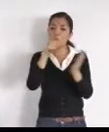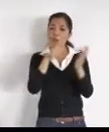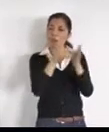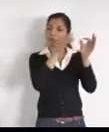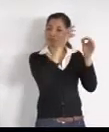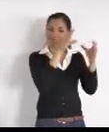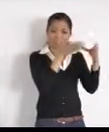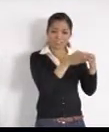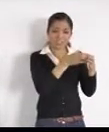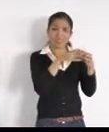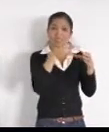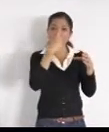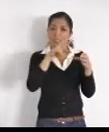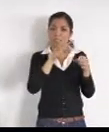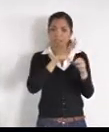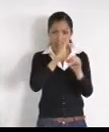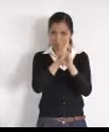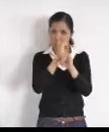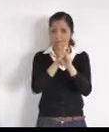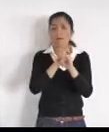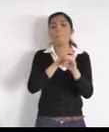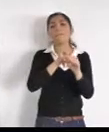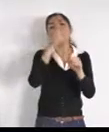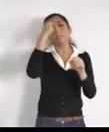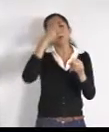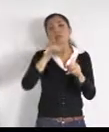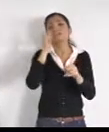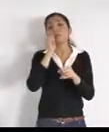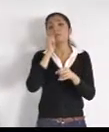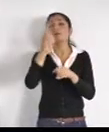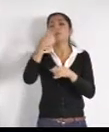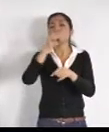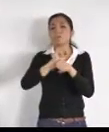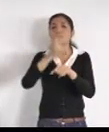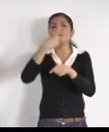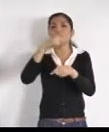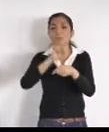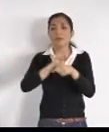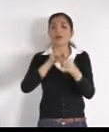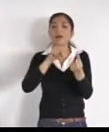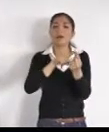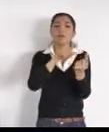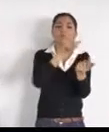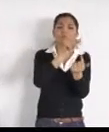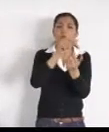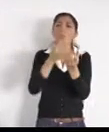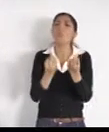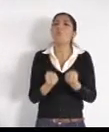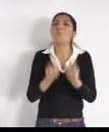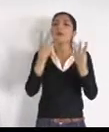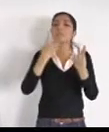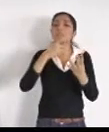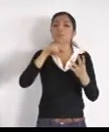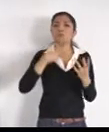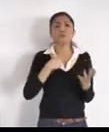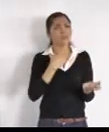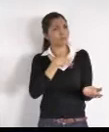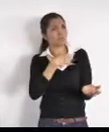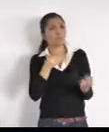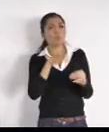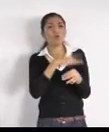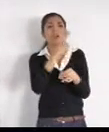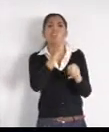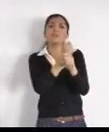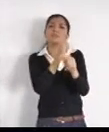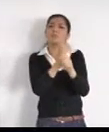esté haciendo, una recopilación, de las quejas, que hacen ustedes, como usuarios del transporte público, y presentarlas, ante la Secretaría de Movilidad, para que